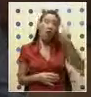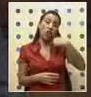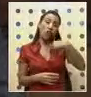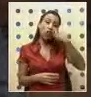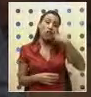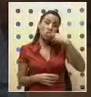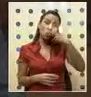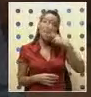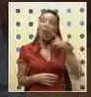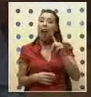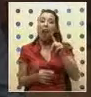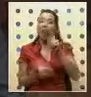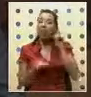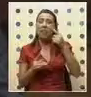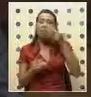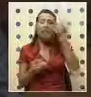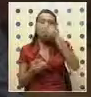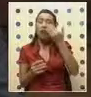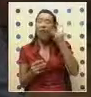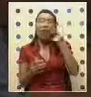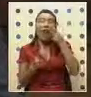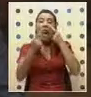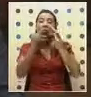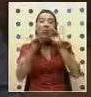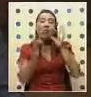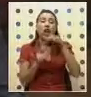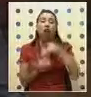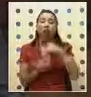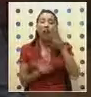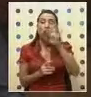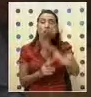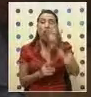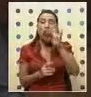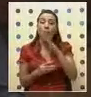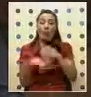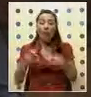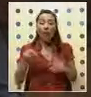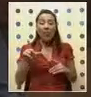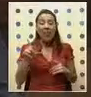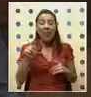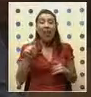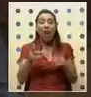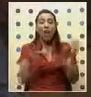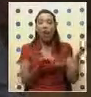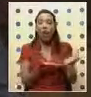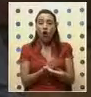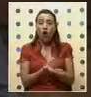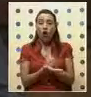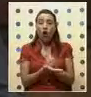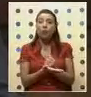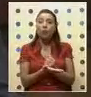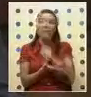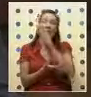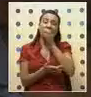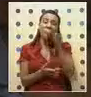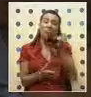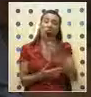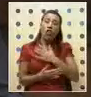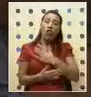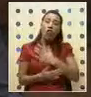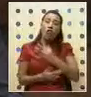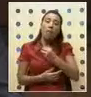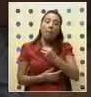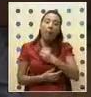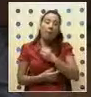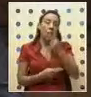no llora en negro ni en blanco. Las lágrimas no tienen color porque Nelson Mandela lo consiguió el silencio, el dolor de la pena, la